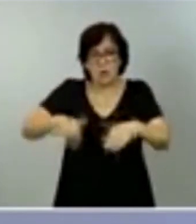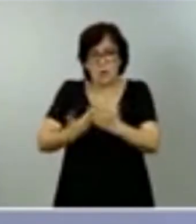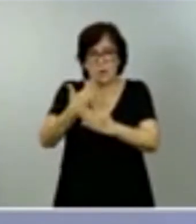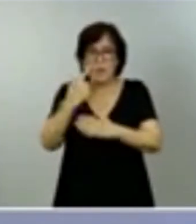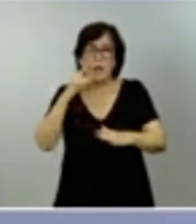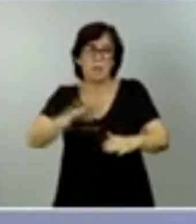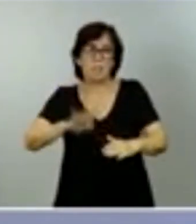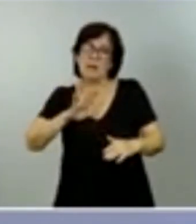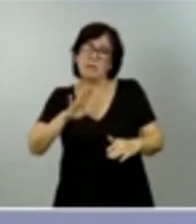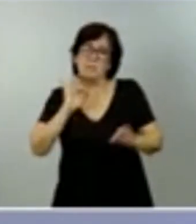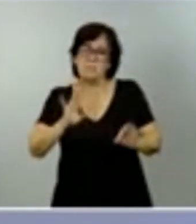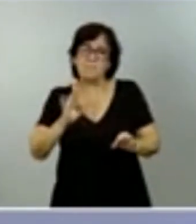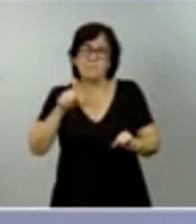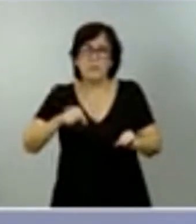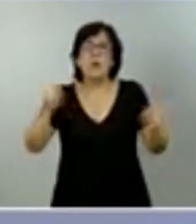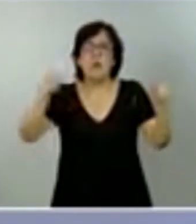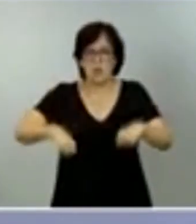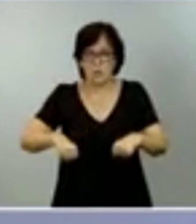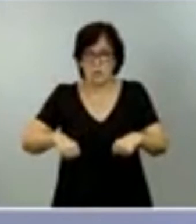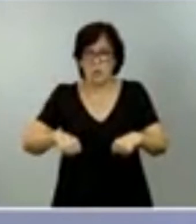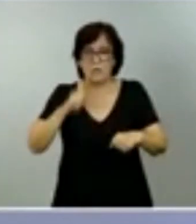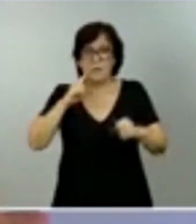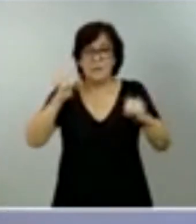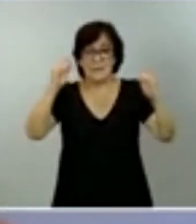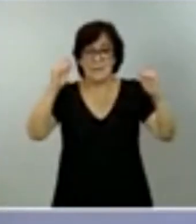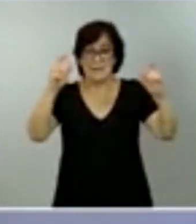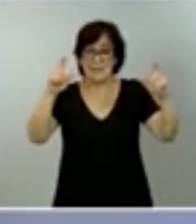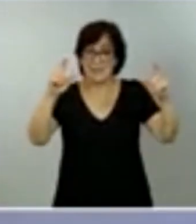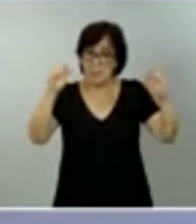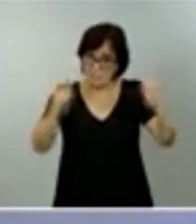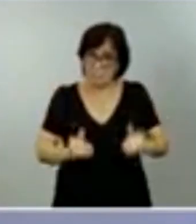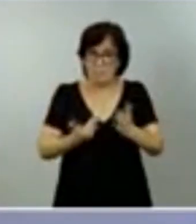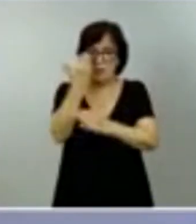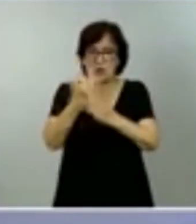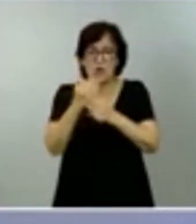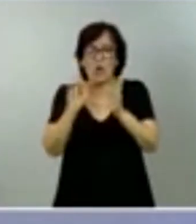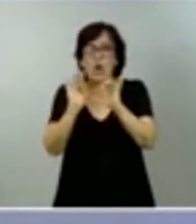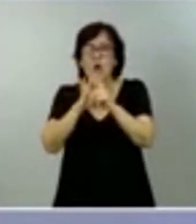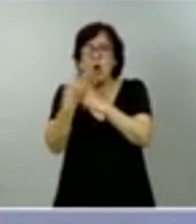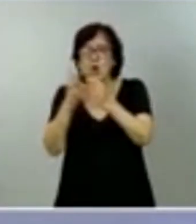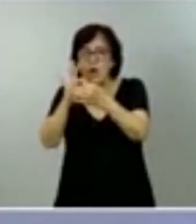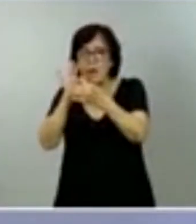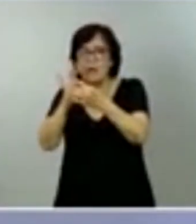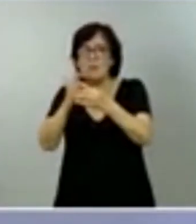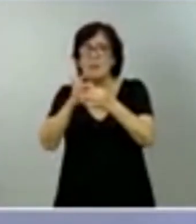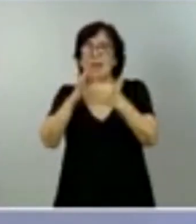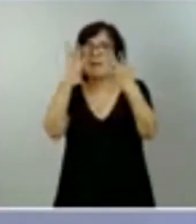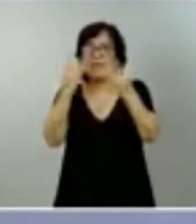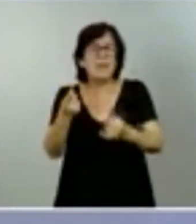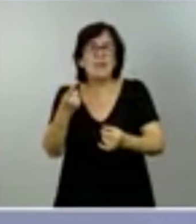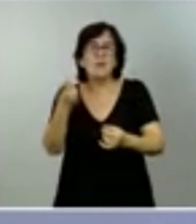probable que hoy adopten este acuerdo. De rebajar, en el caso de contactos estrechos, la cuarentena a 10 días sin necesidad